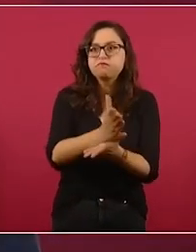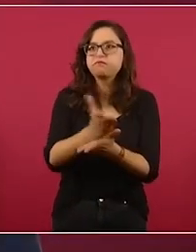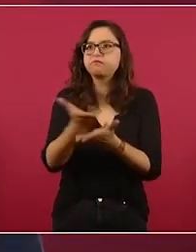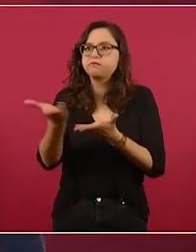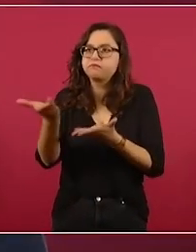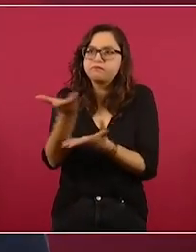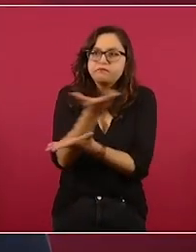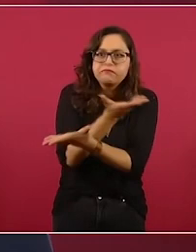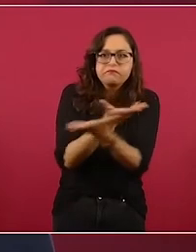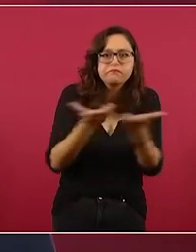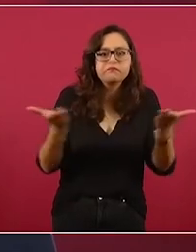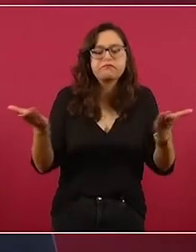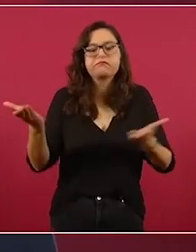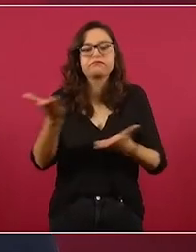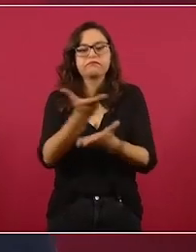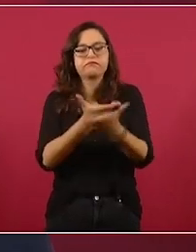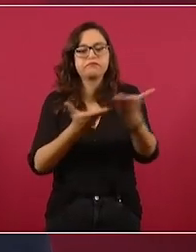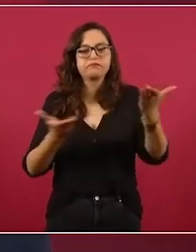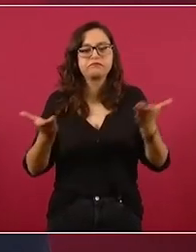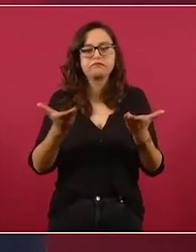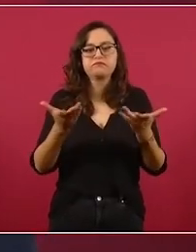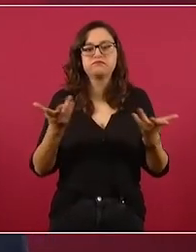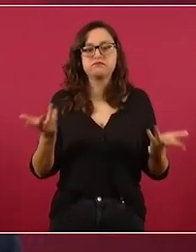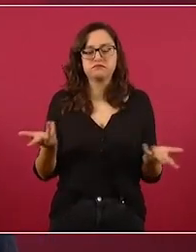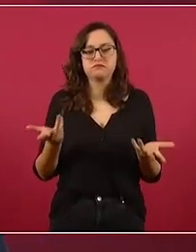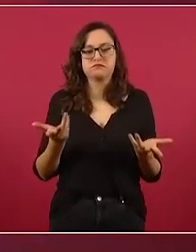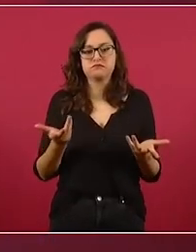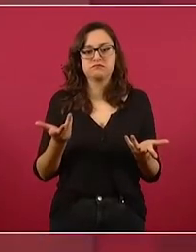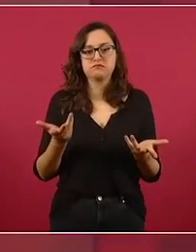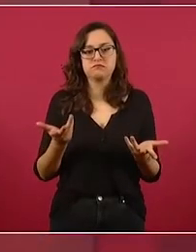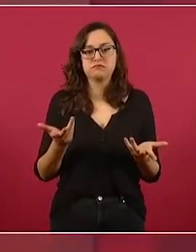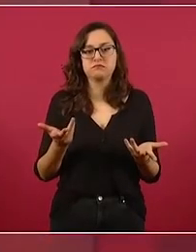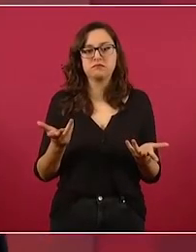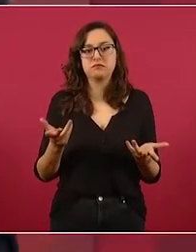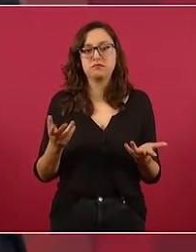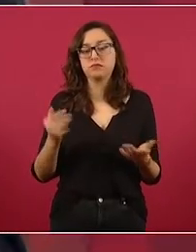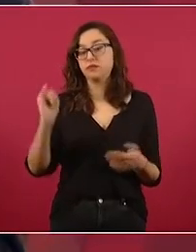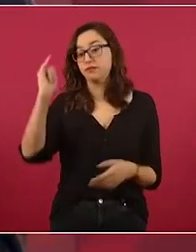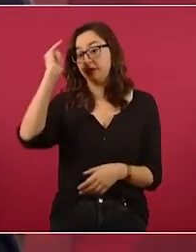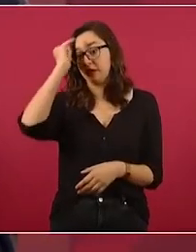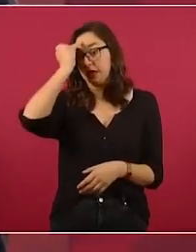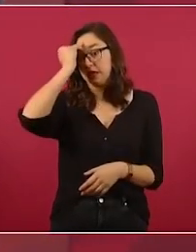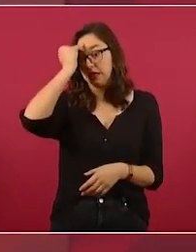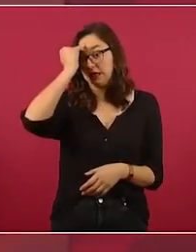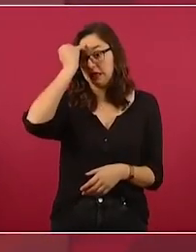de que el presidente de la India, Modi,